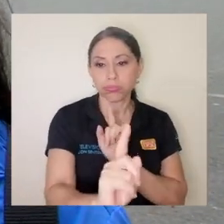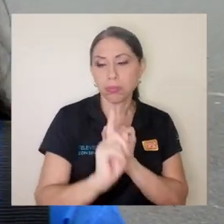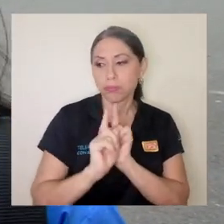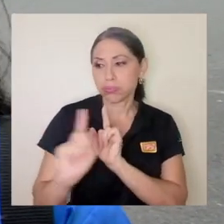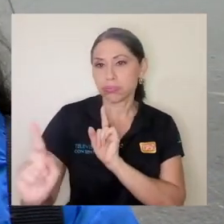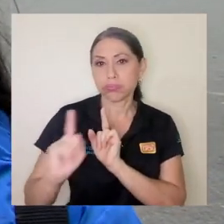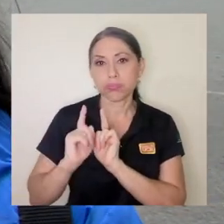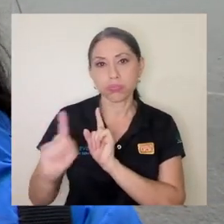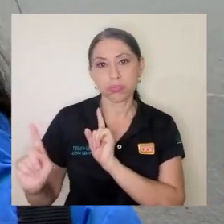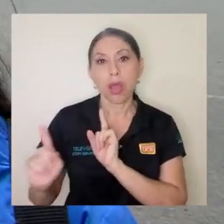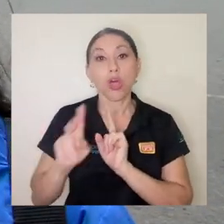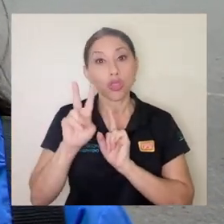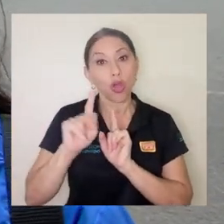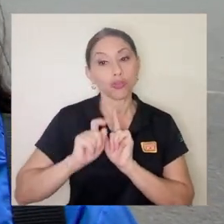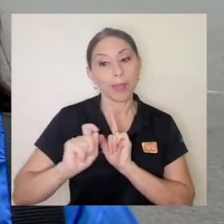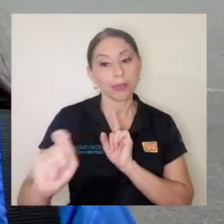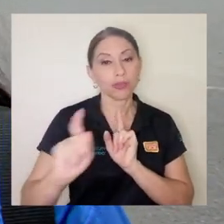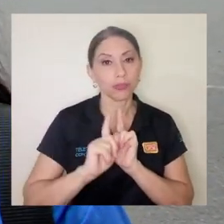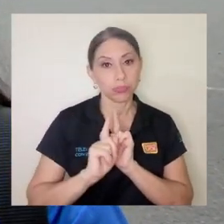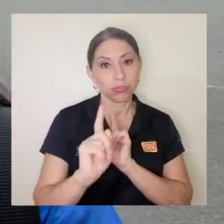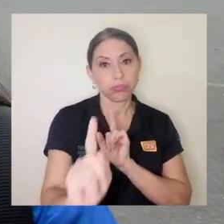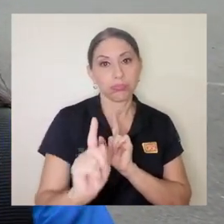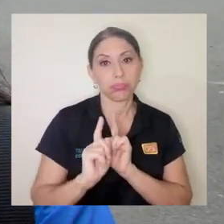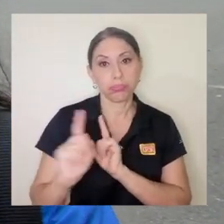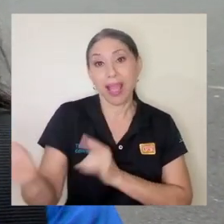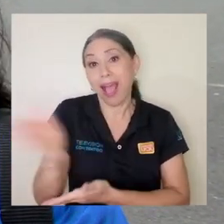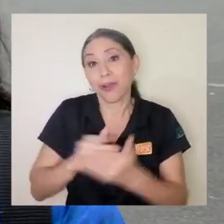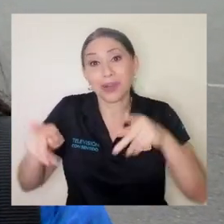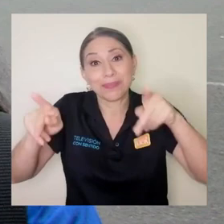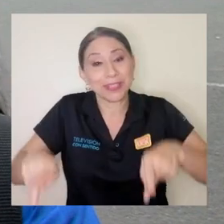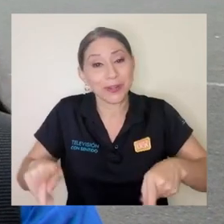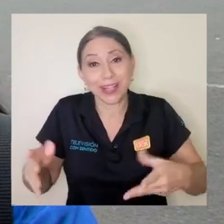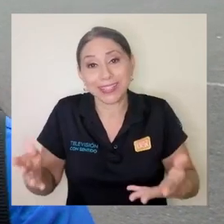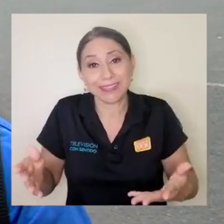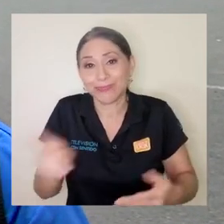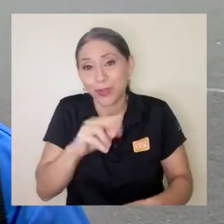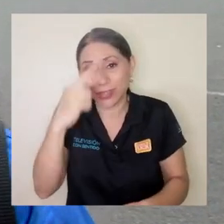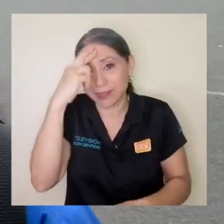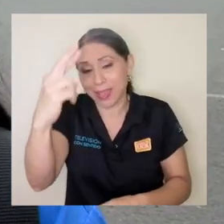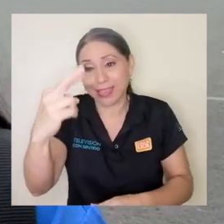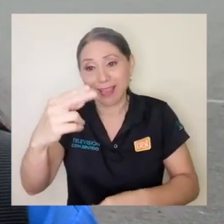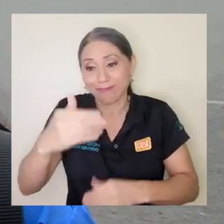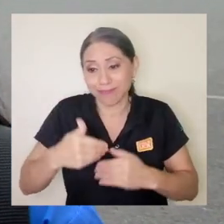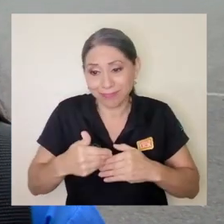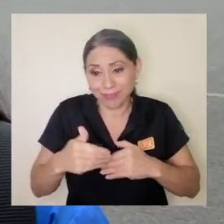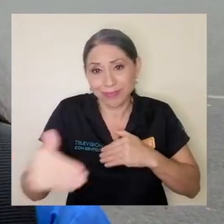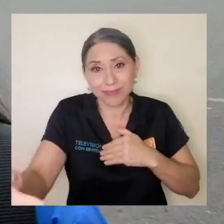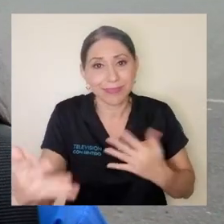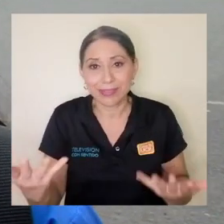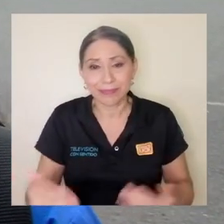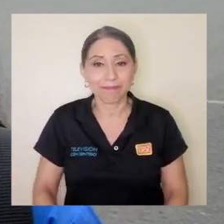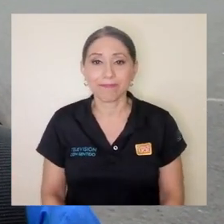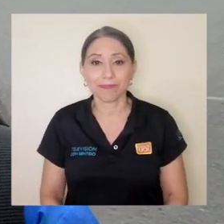metros de la persona solo que hay personas que lamentablemente no respetan ese tipo de cosas